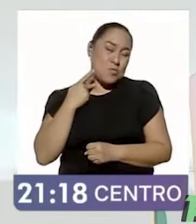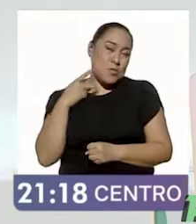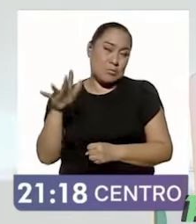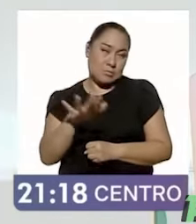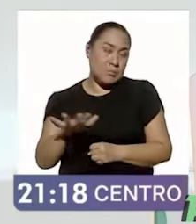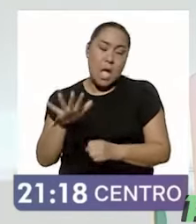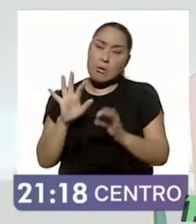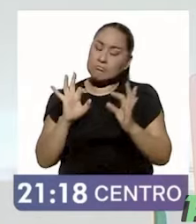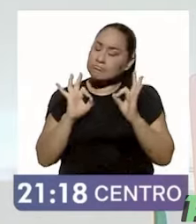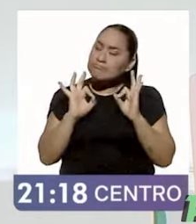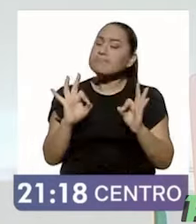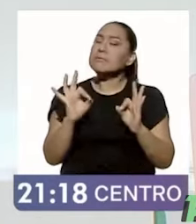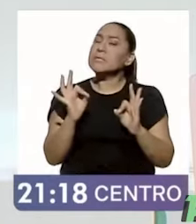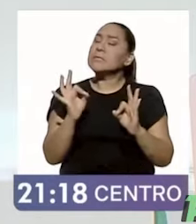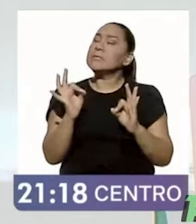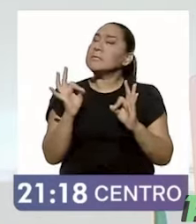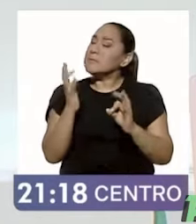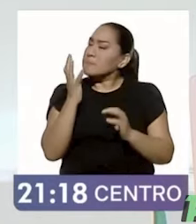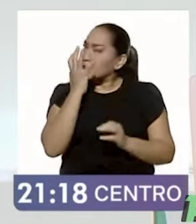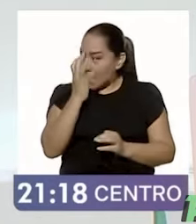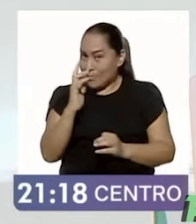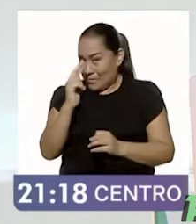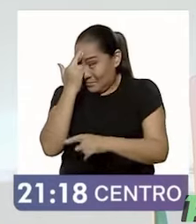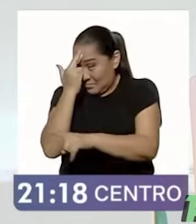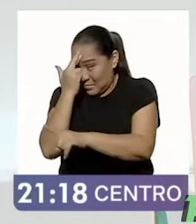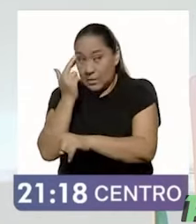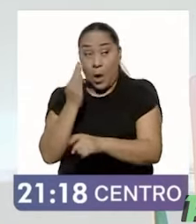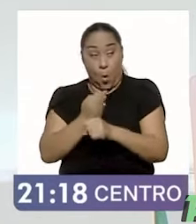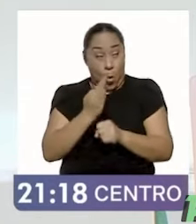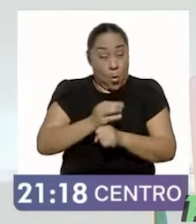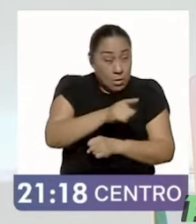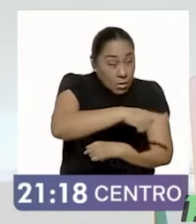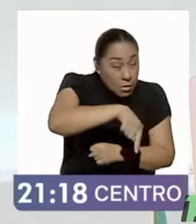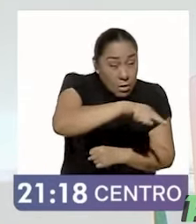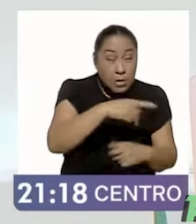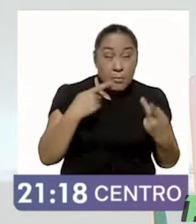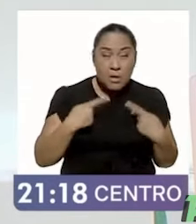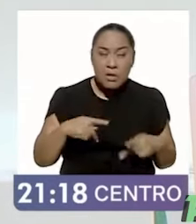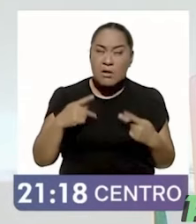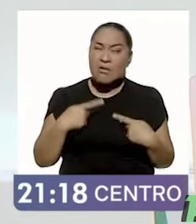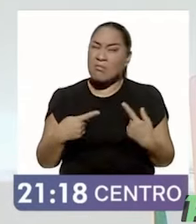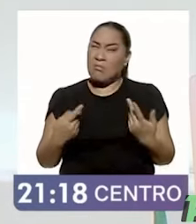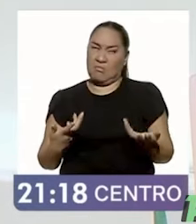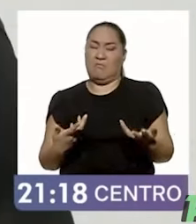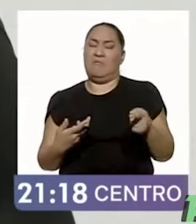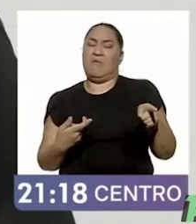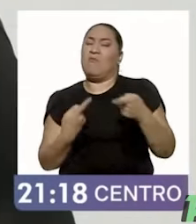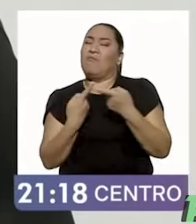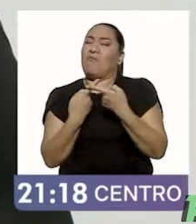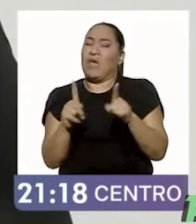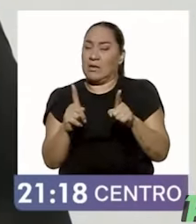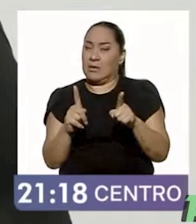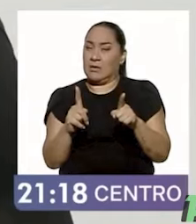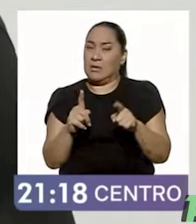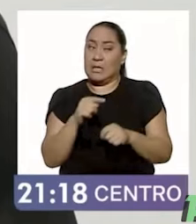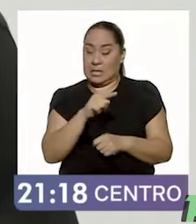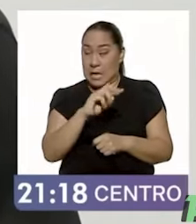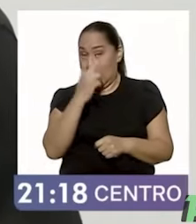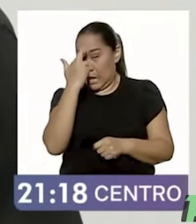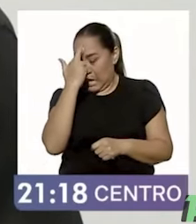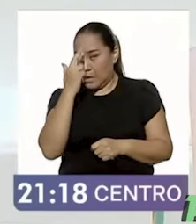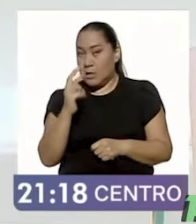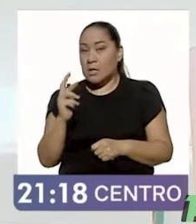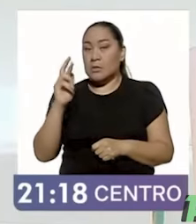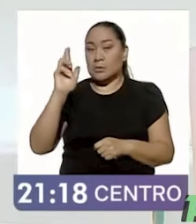altura, más prestanza, ¿no? Y estos personajes ahora, lo que es interesante es que primero sacan a Xochitl